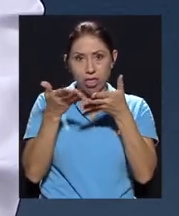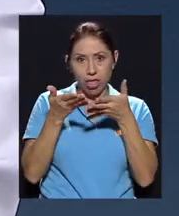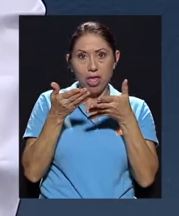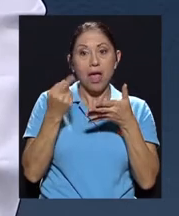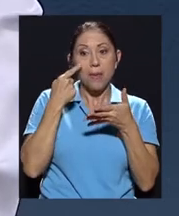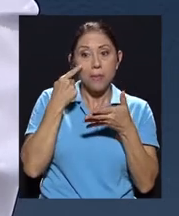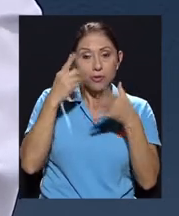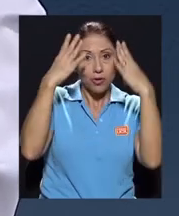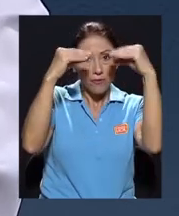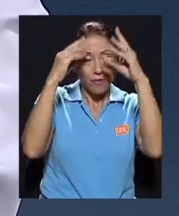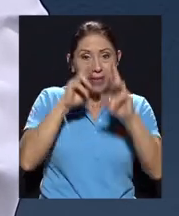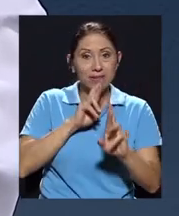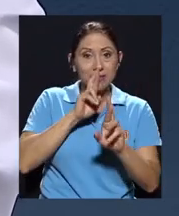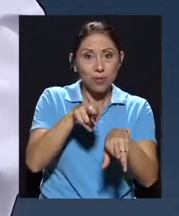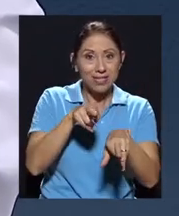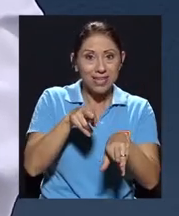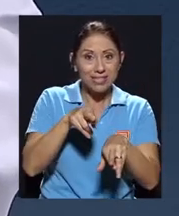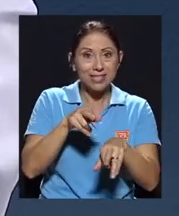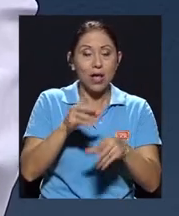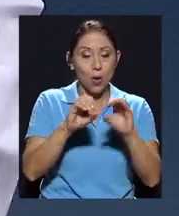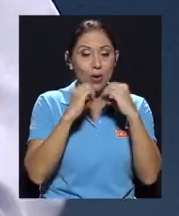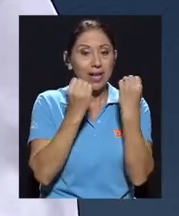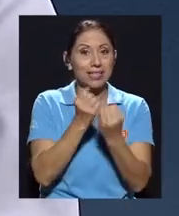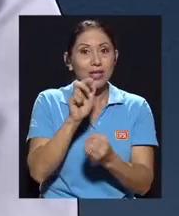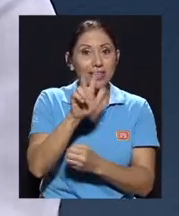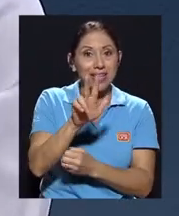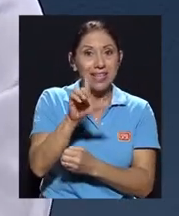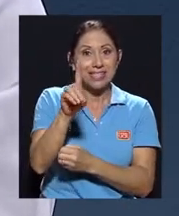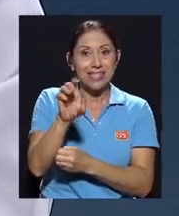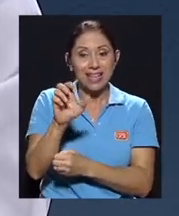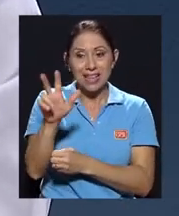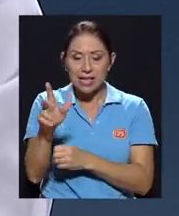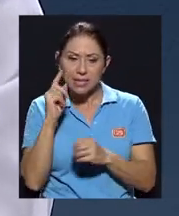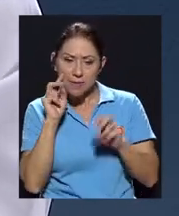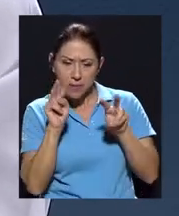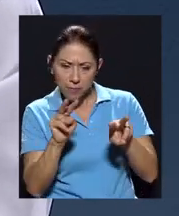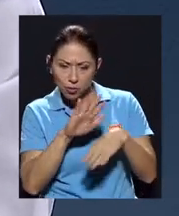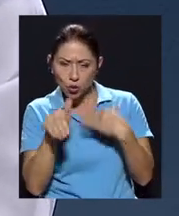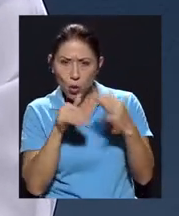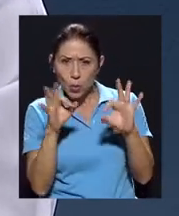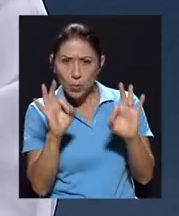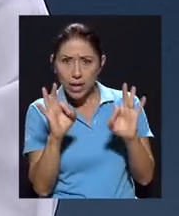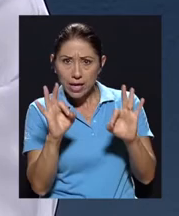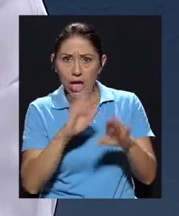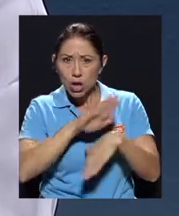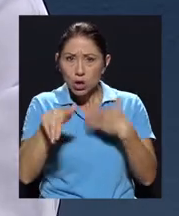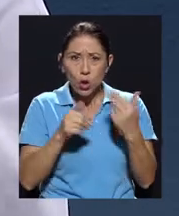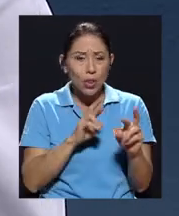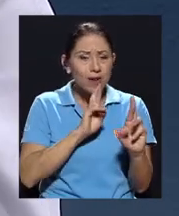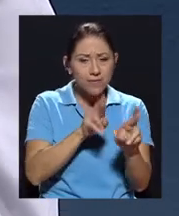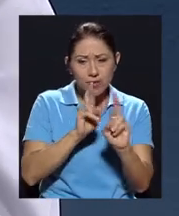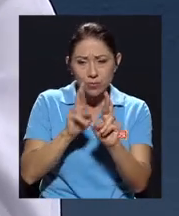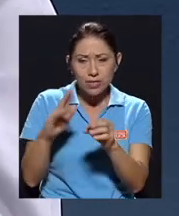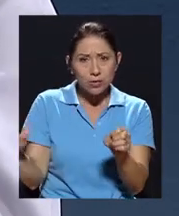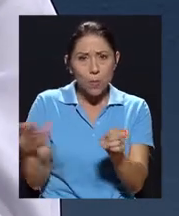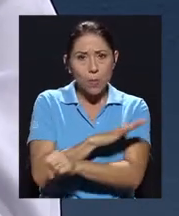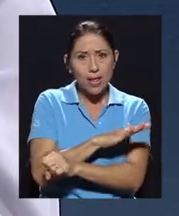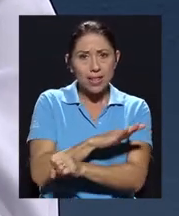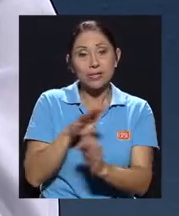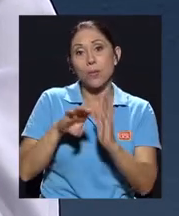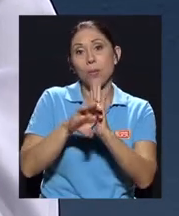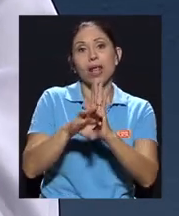organización de 3 de 3 y si las respuestas son completas, esto quiere decir, digamos, que no dejaron en un ítem de